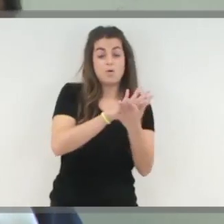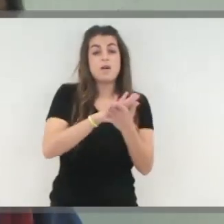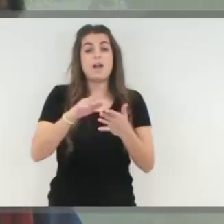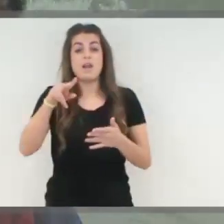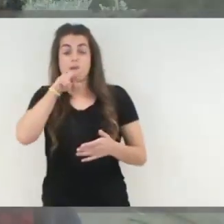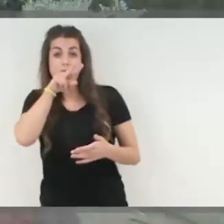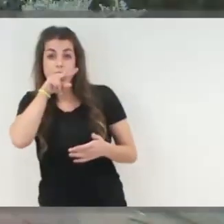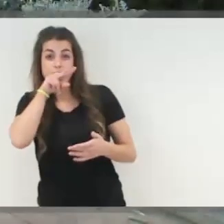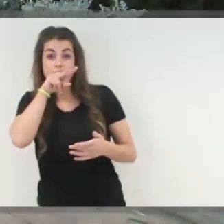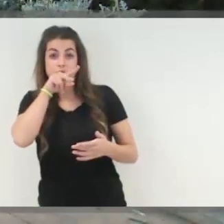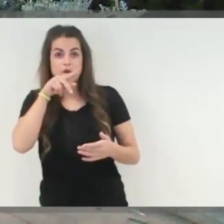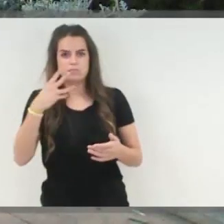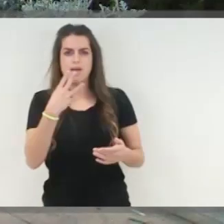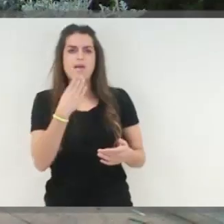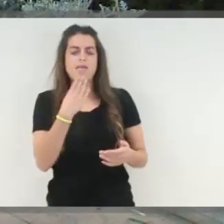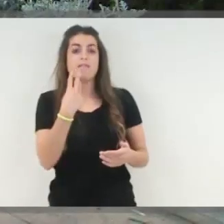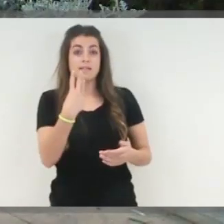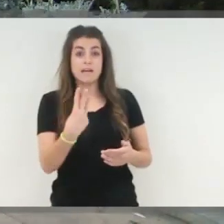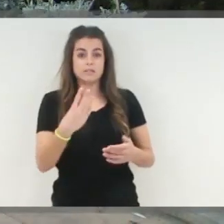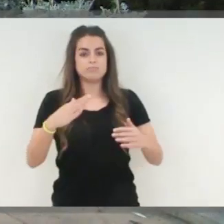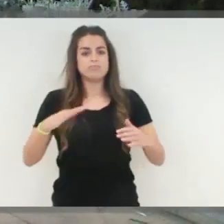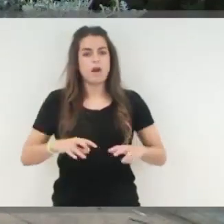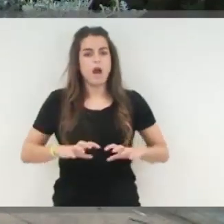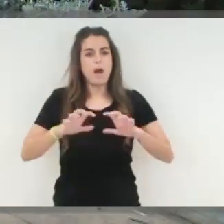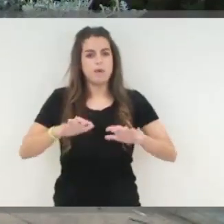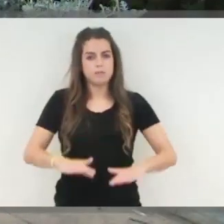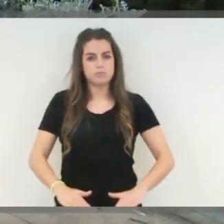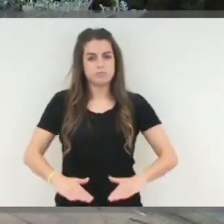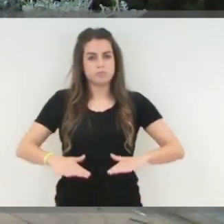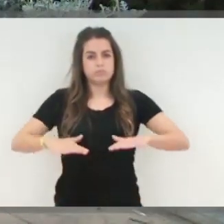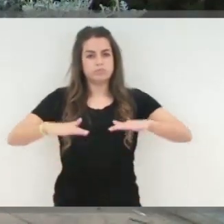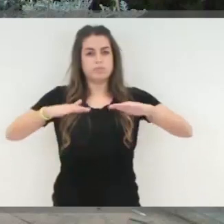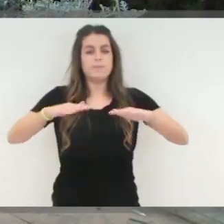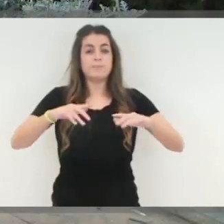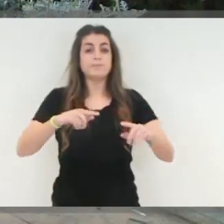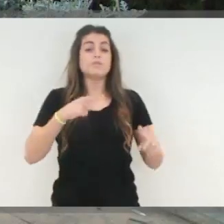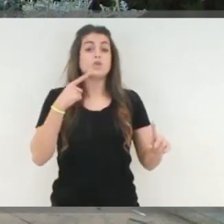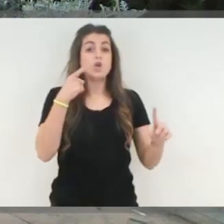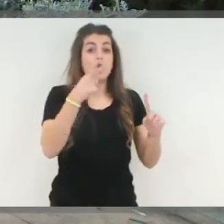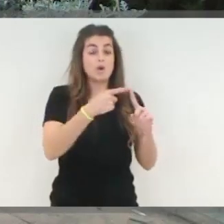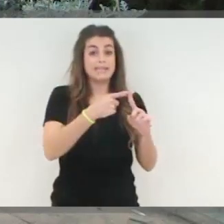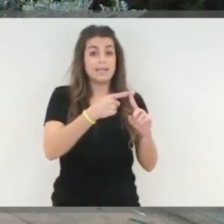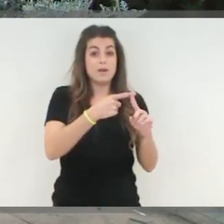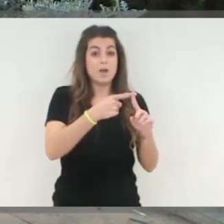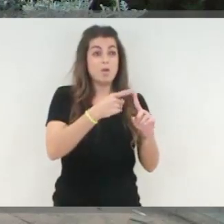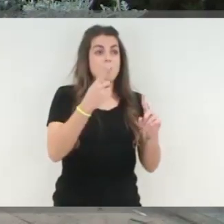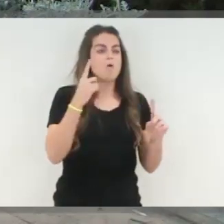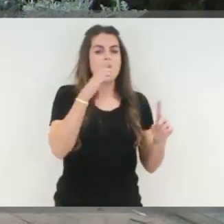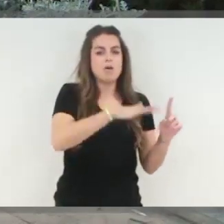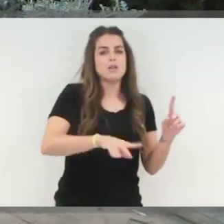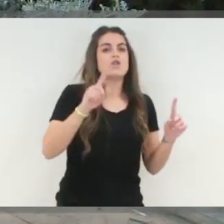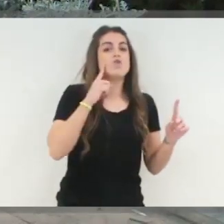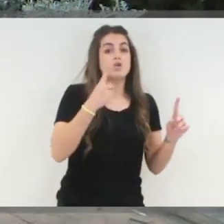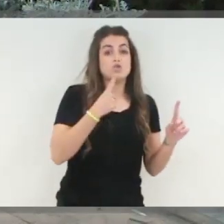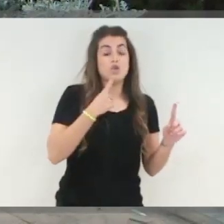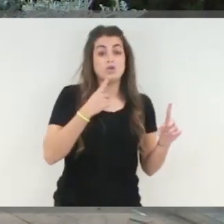en la que lo aprenden todos desde los 3 añitos y a través de la metodología. Entonces, bueno, pues siempre mirando en las personas sordas, en los